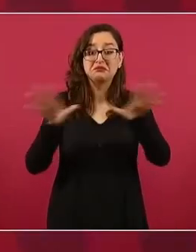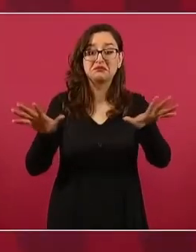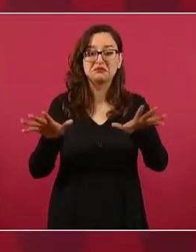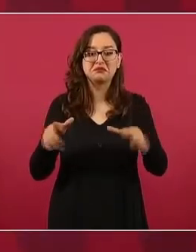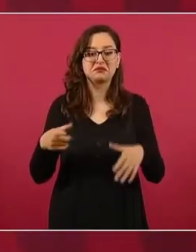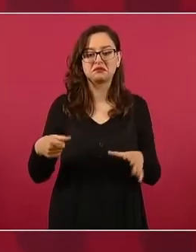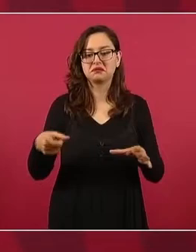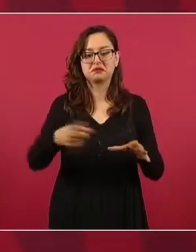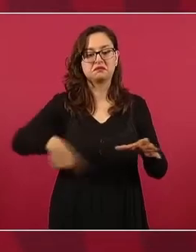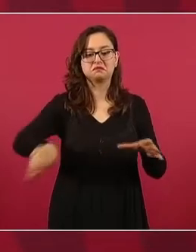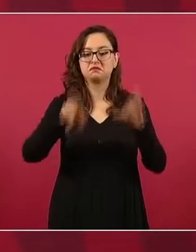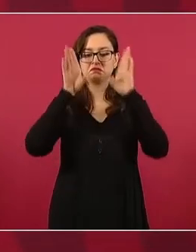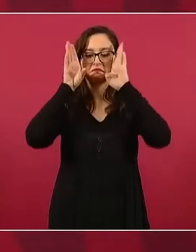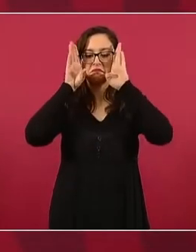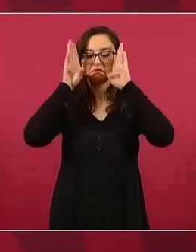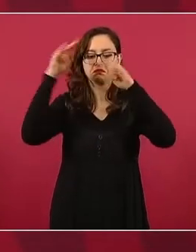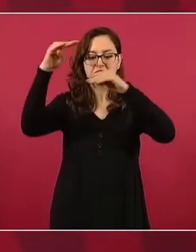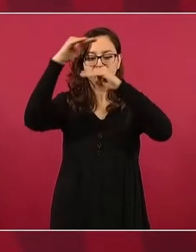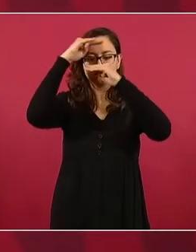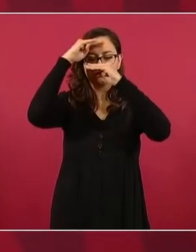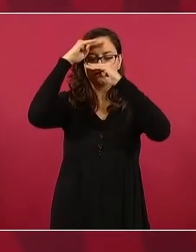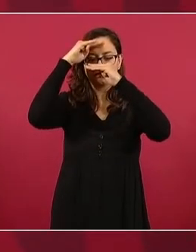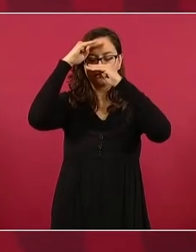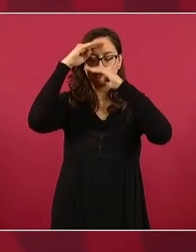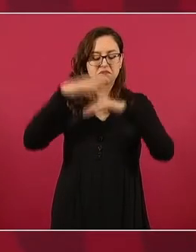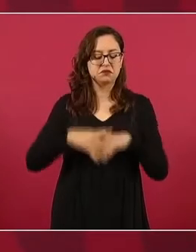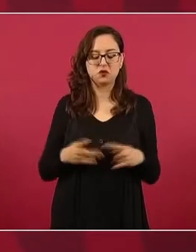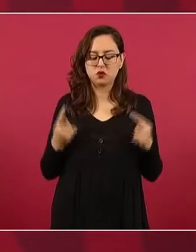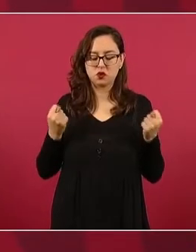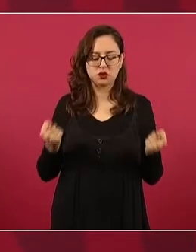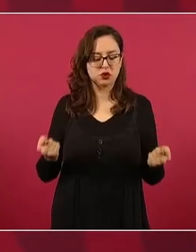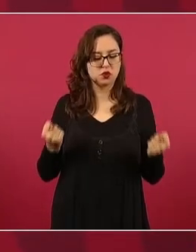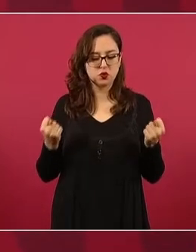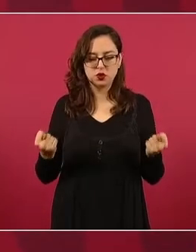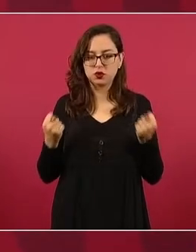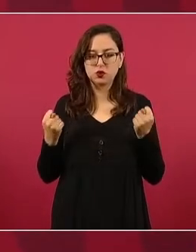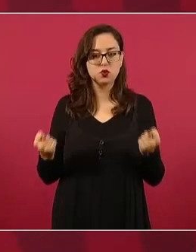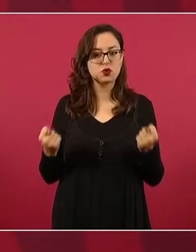no, le importa eso.